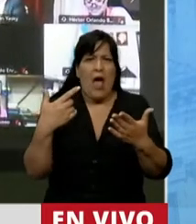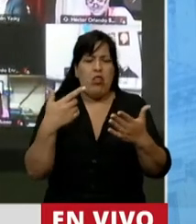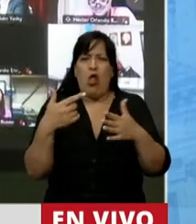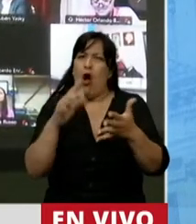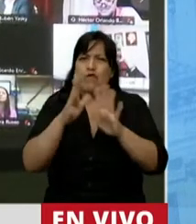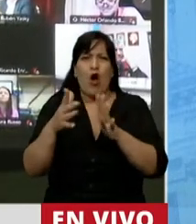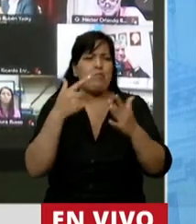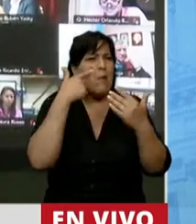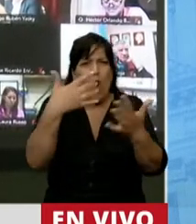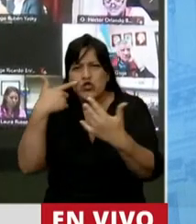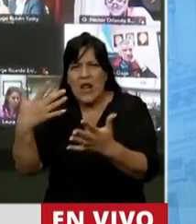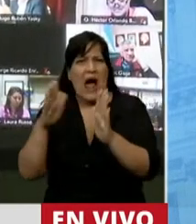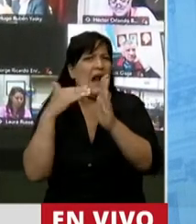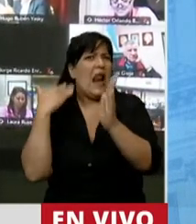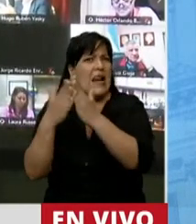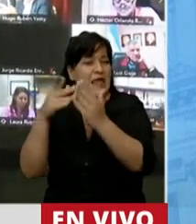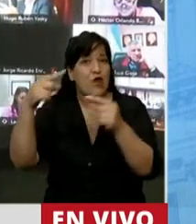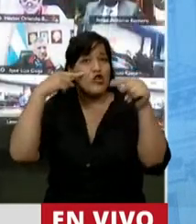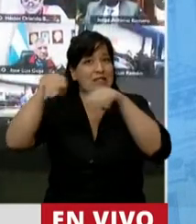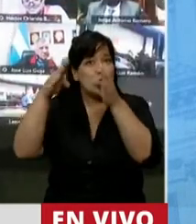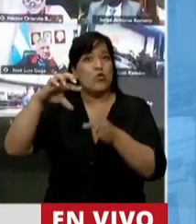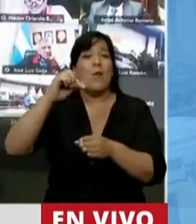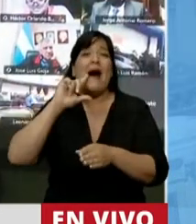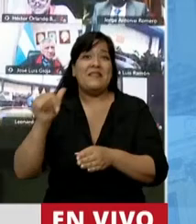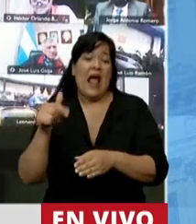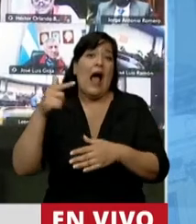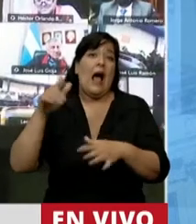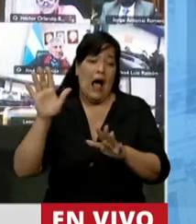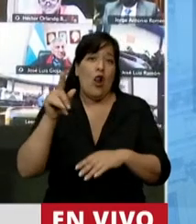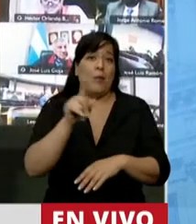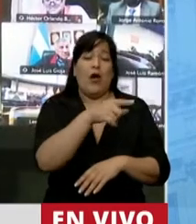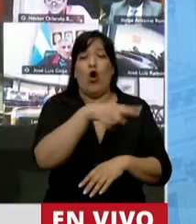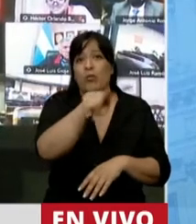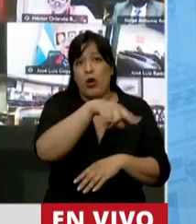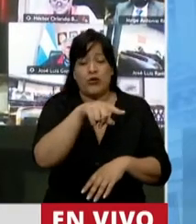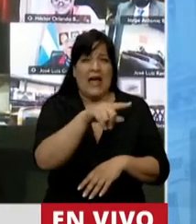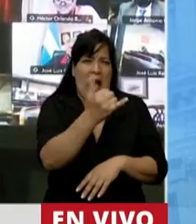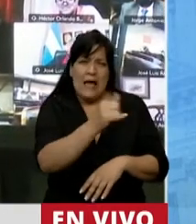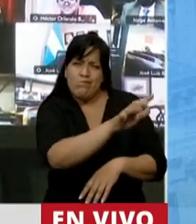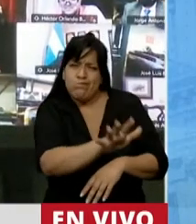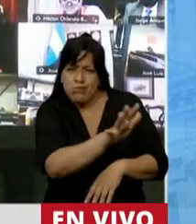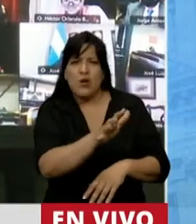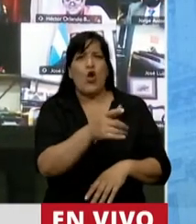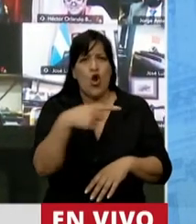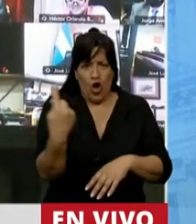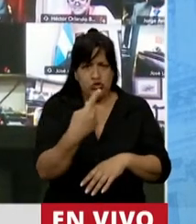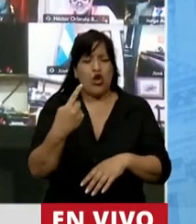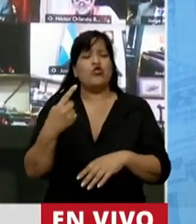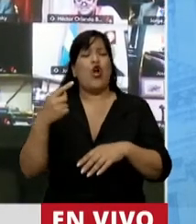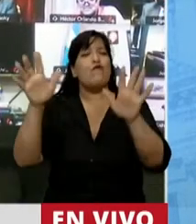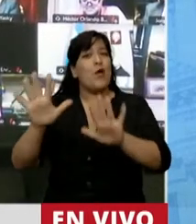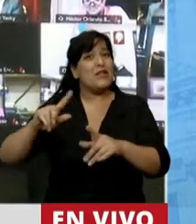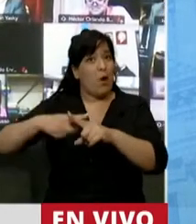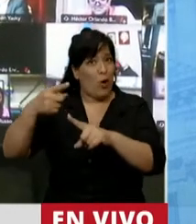también nuestros libros y quizás allí se le disipen las sospechas, porque incluso fuimos visitados como Instituto de Formación